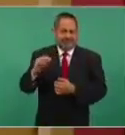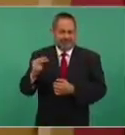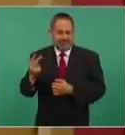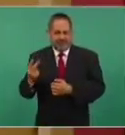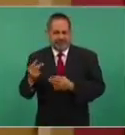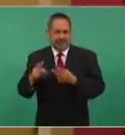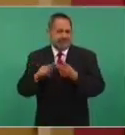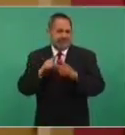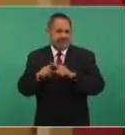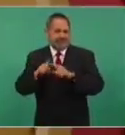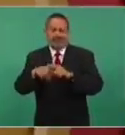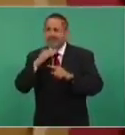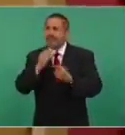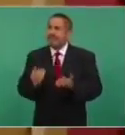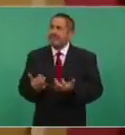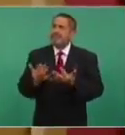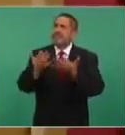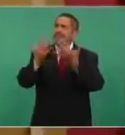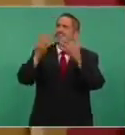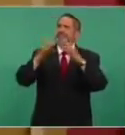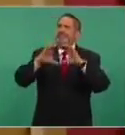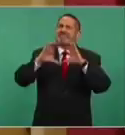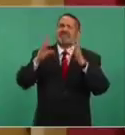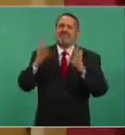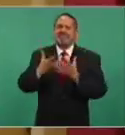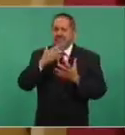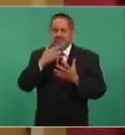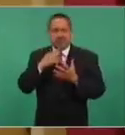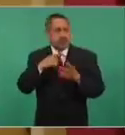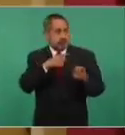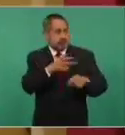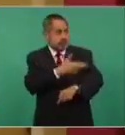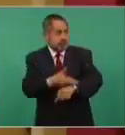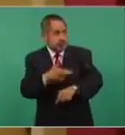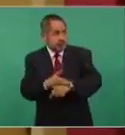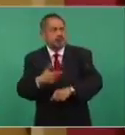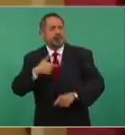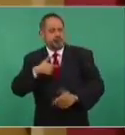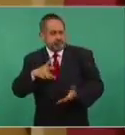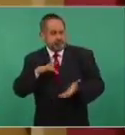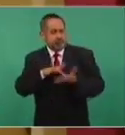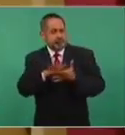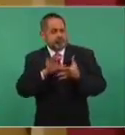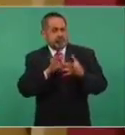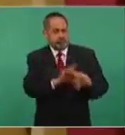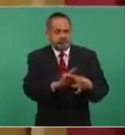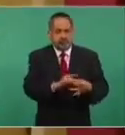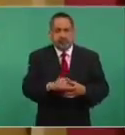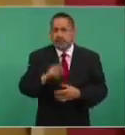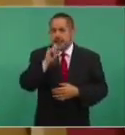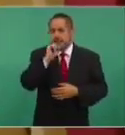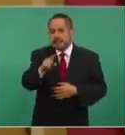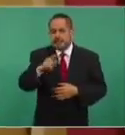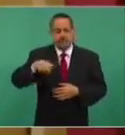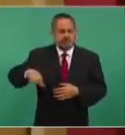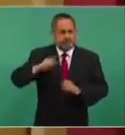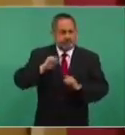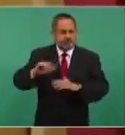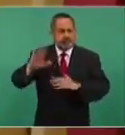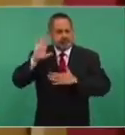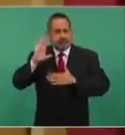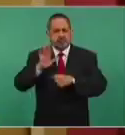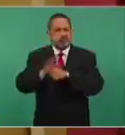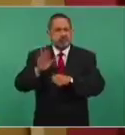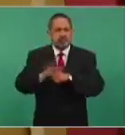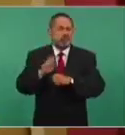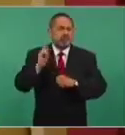y de otros contaminantes del medio ambiente. Puntualmente asumimos los siguientes compromisos.